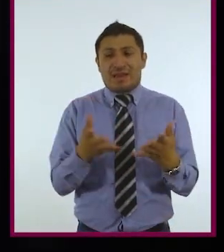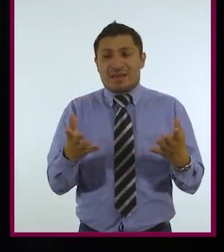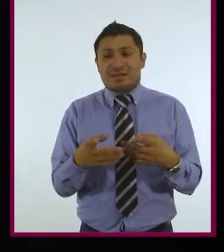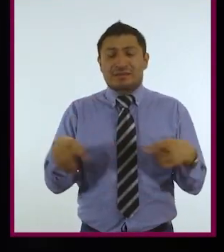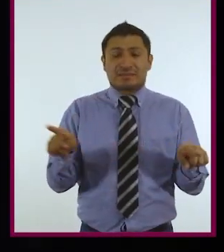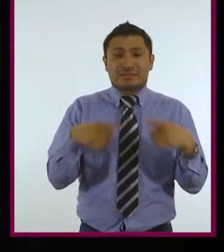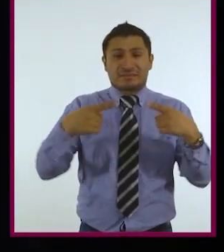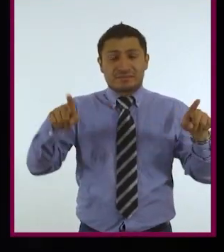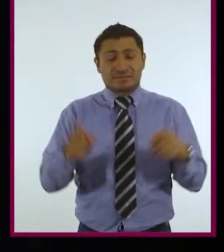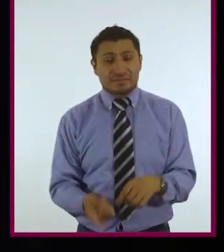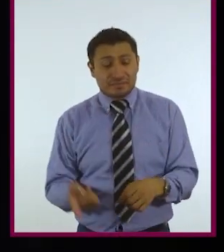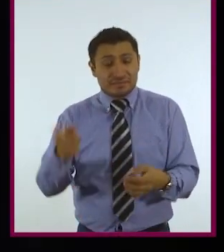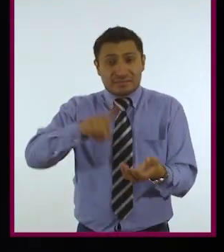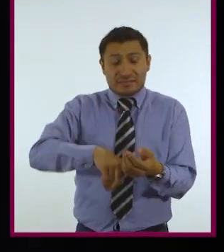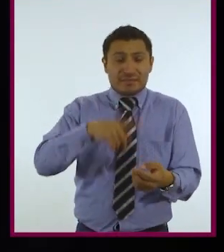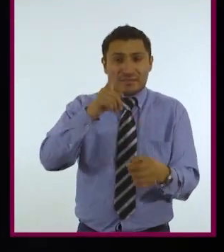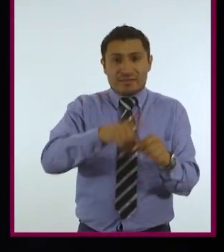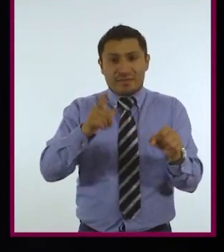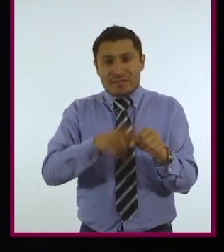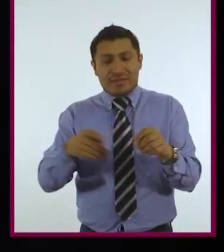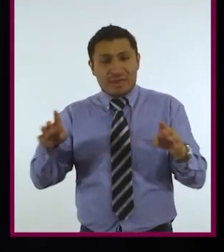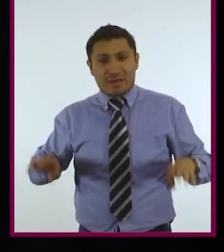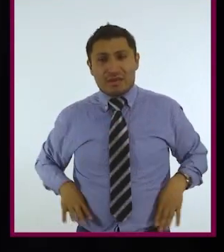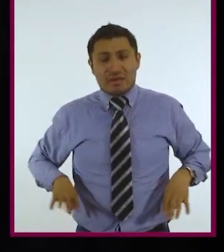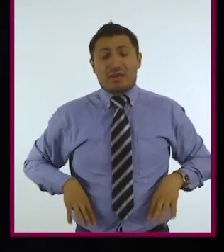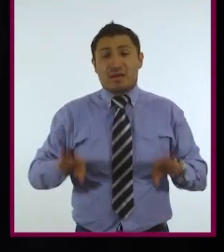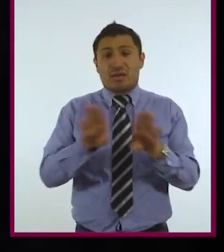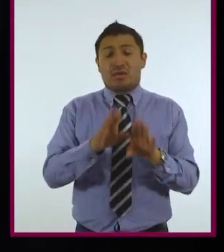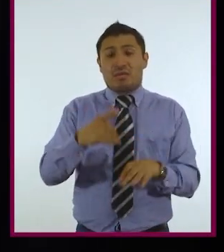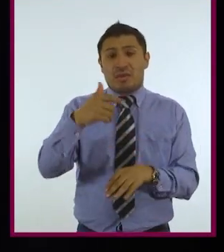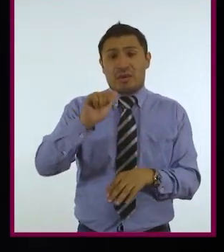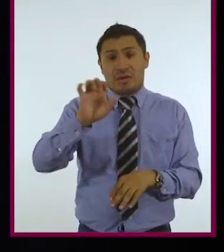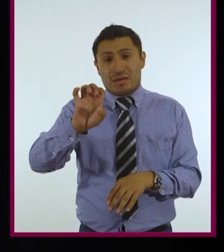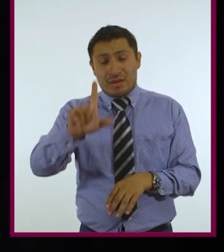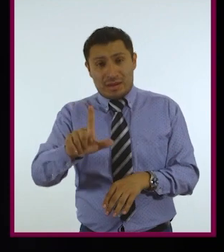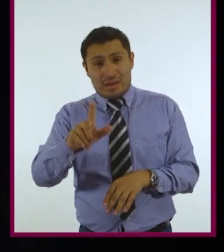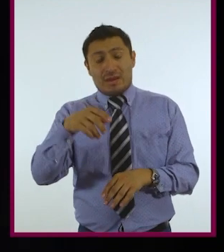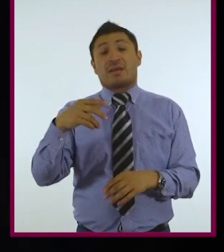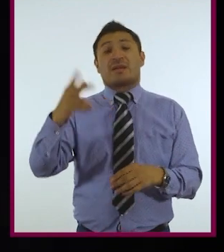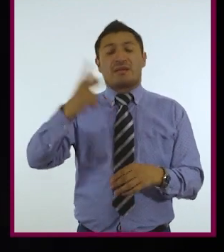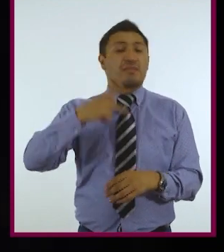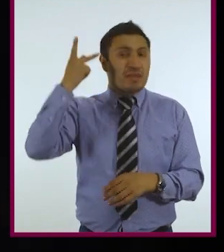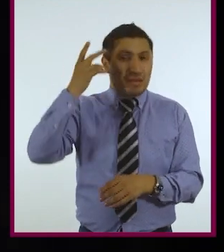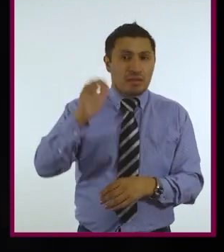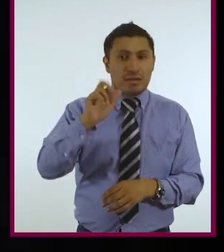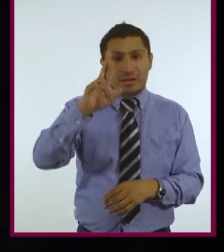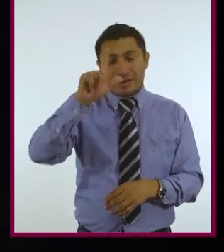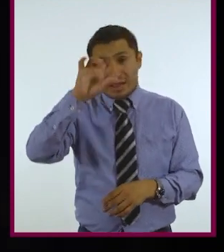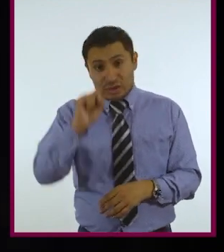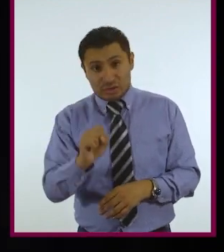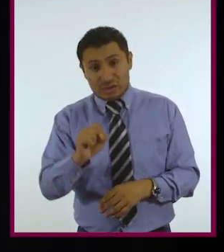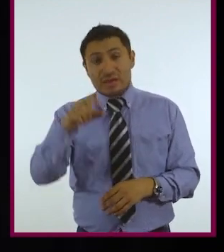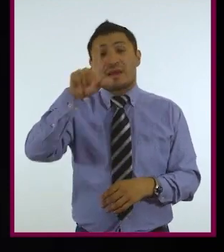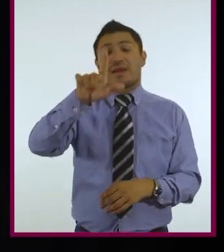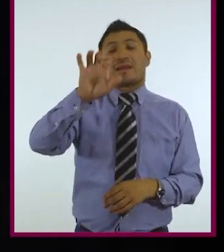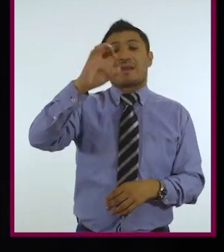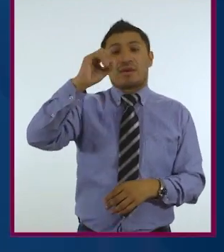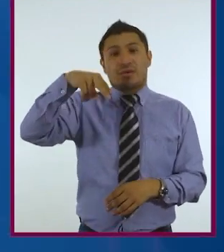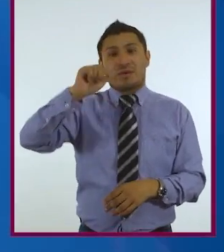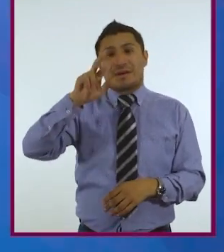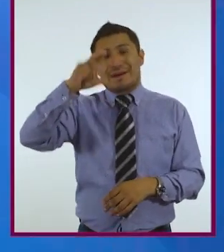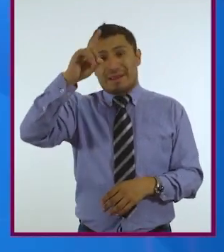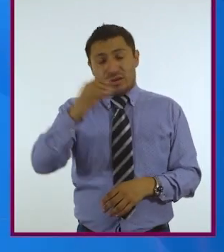sonoras a partir de los colores de personalidades como Gael García Bernal, el Príncipe Carlos y Leonardo DiCaprio.